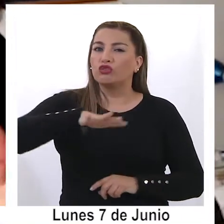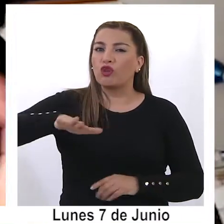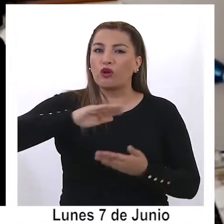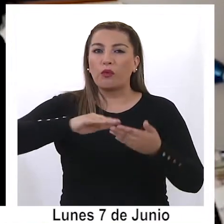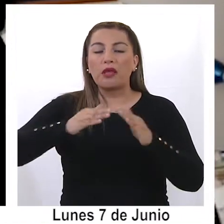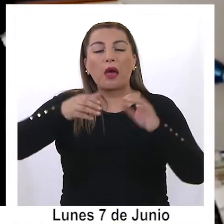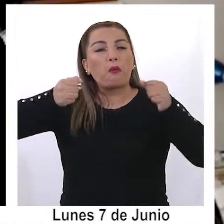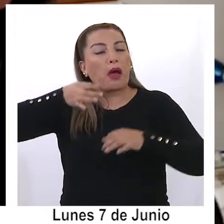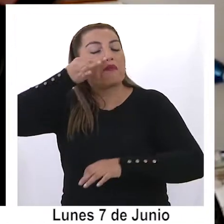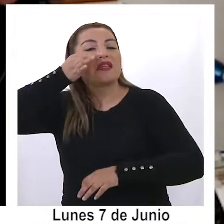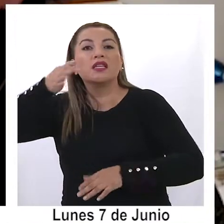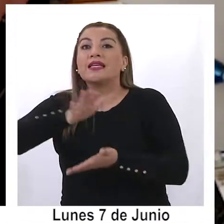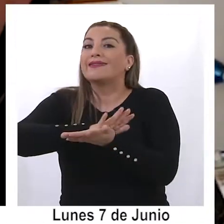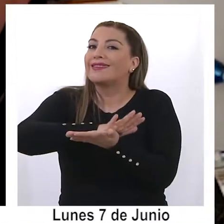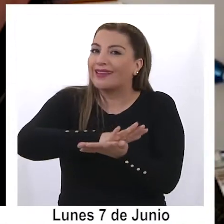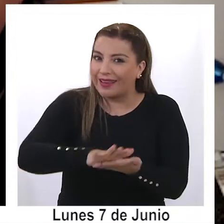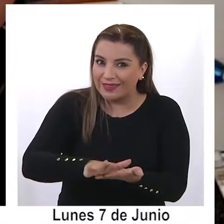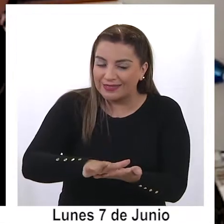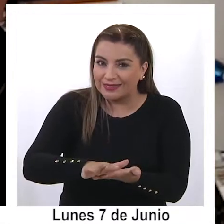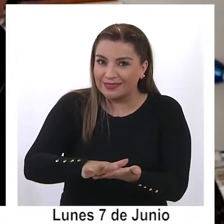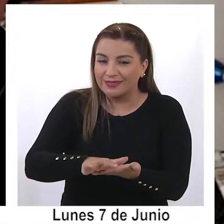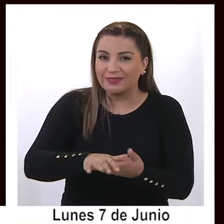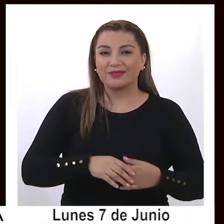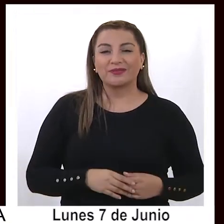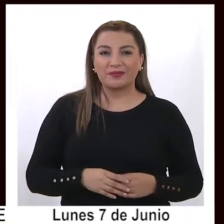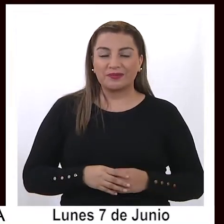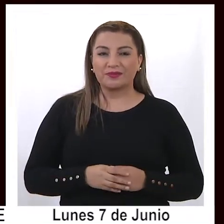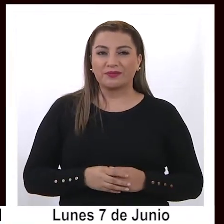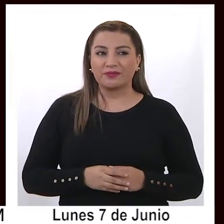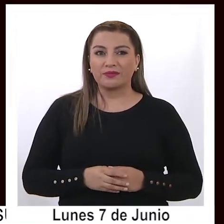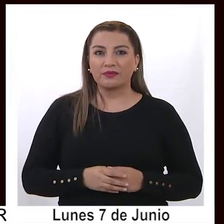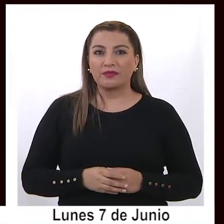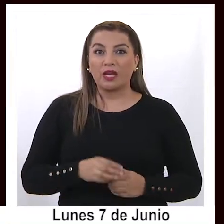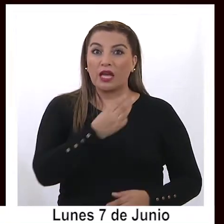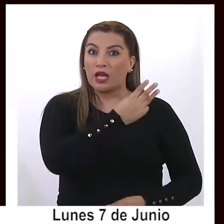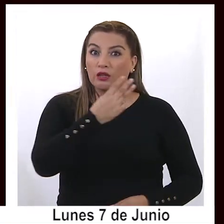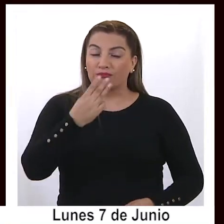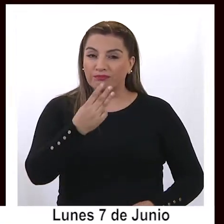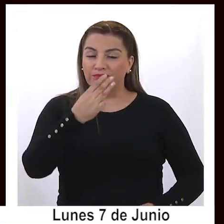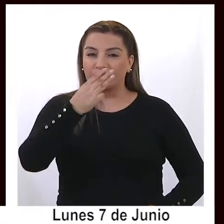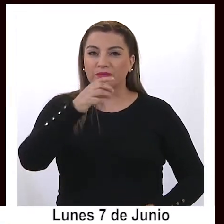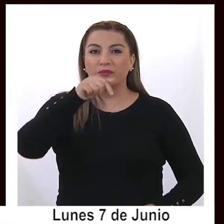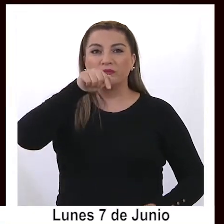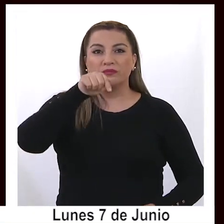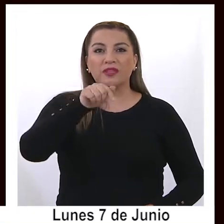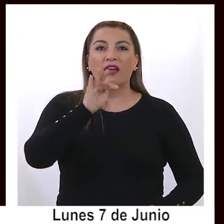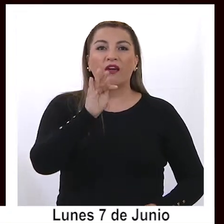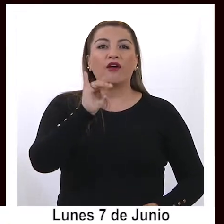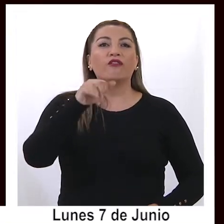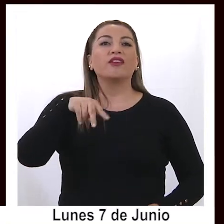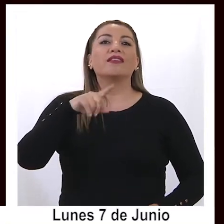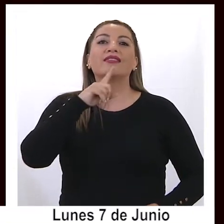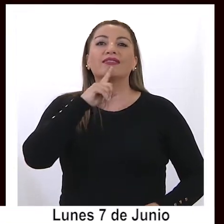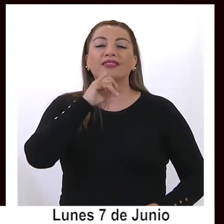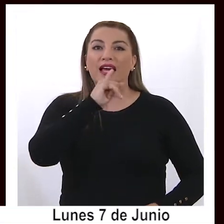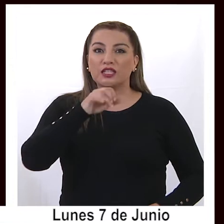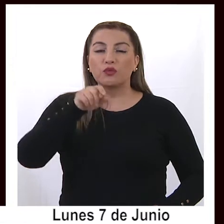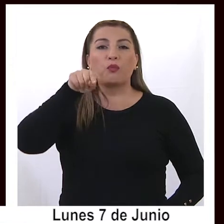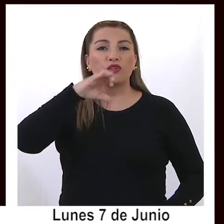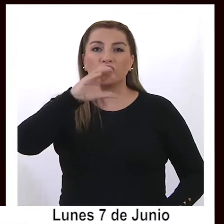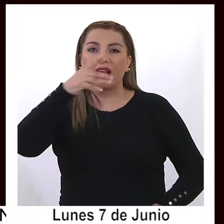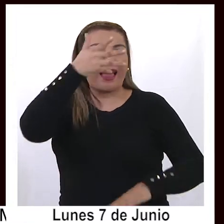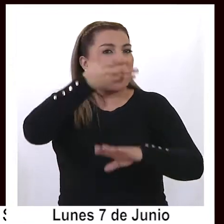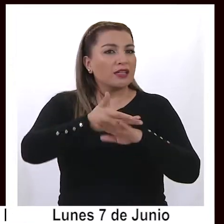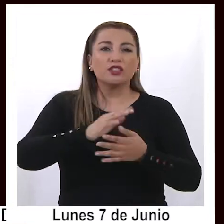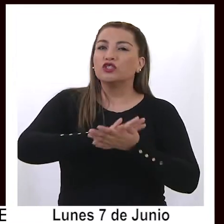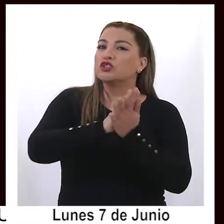la comunidad de manera gratuita, on demand. En la plataforma virtual www.findas.cl podrán